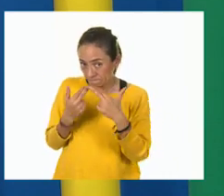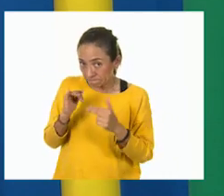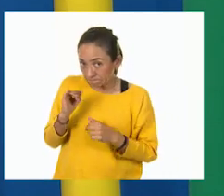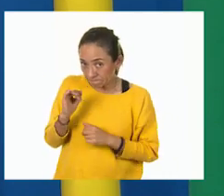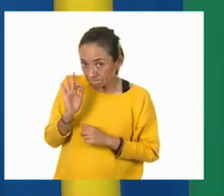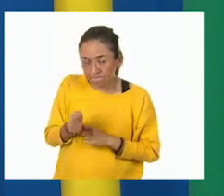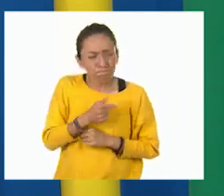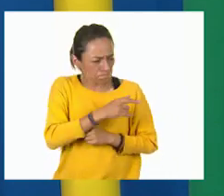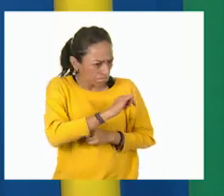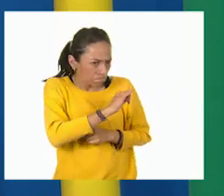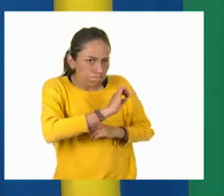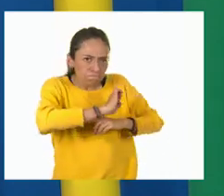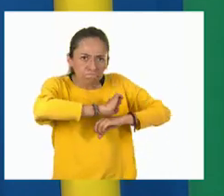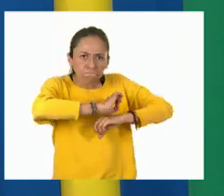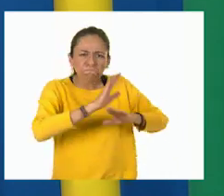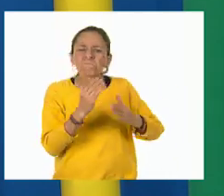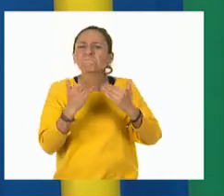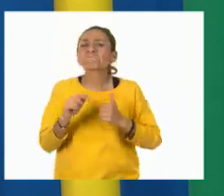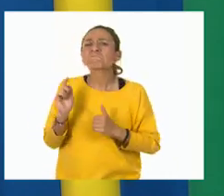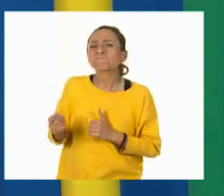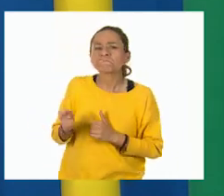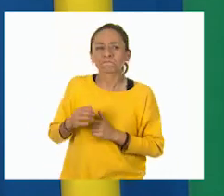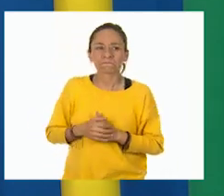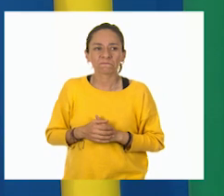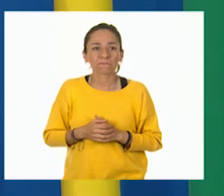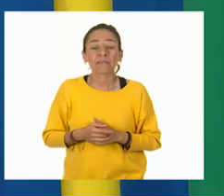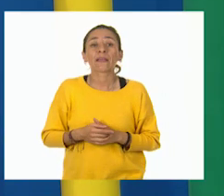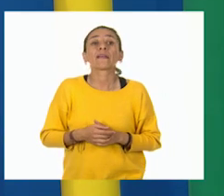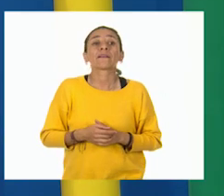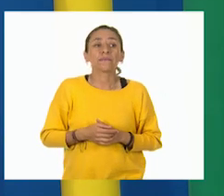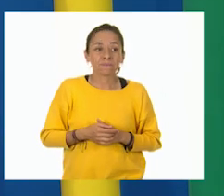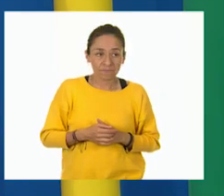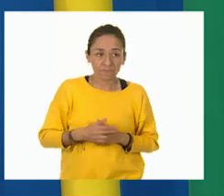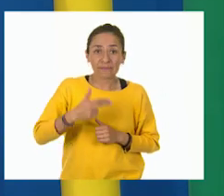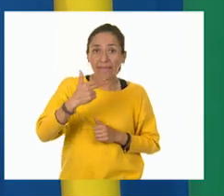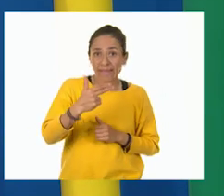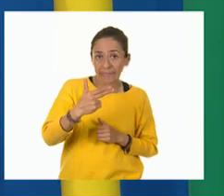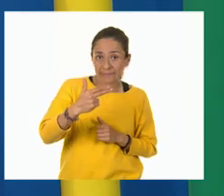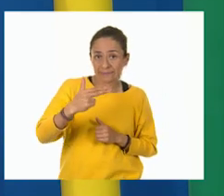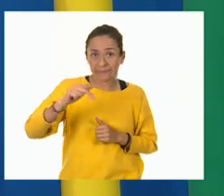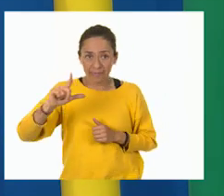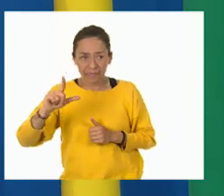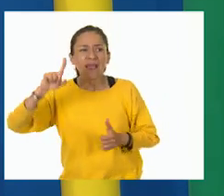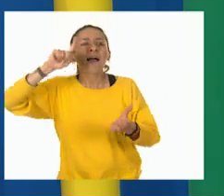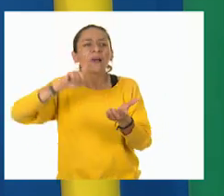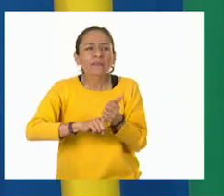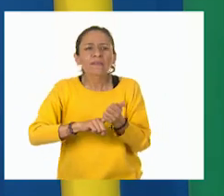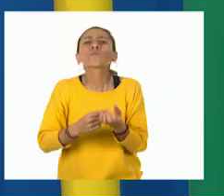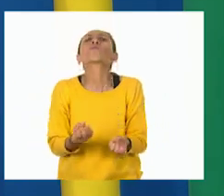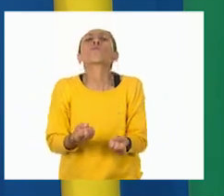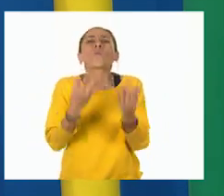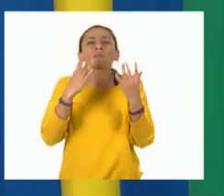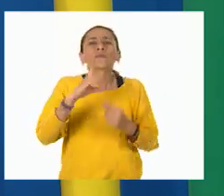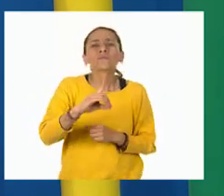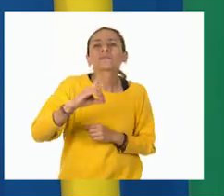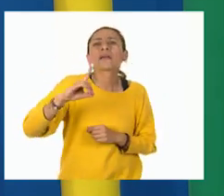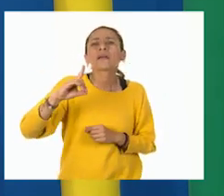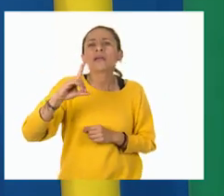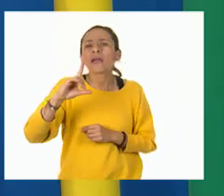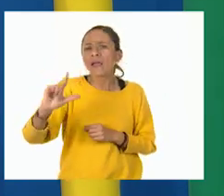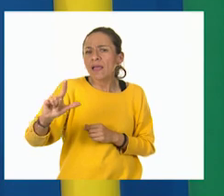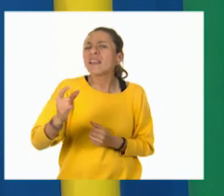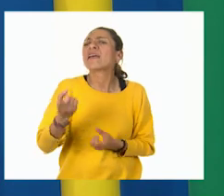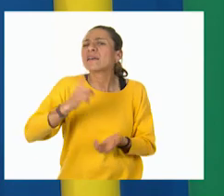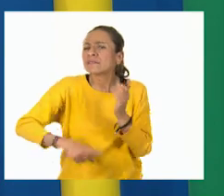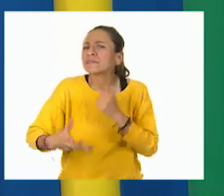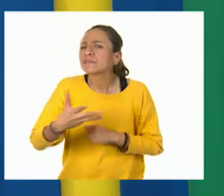Y dice así. ¿Cuántos decalitros tiene un hectolitro? ¡Ah! Creo que ya lo